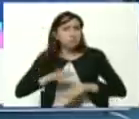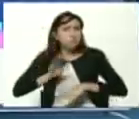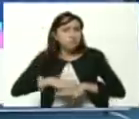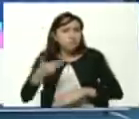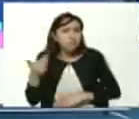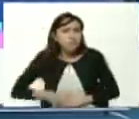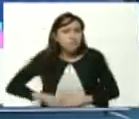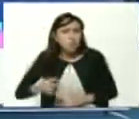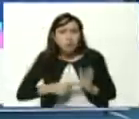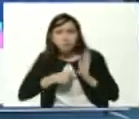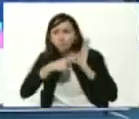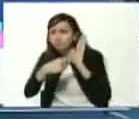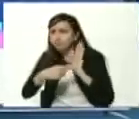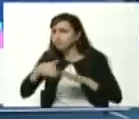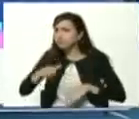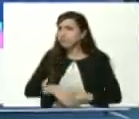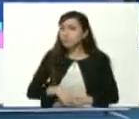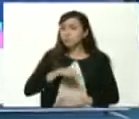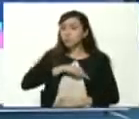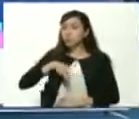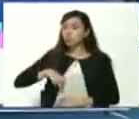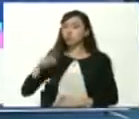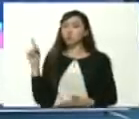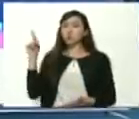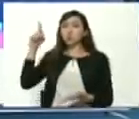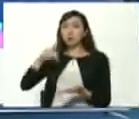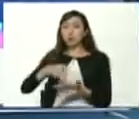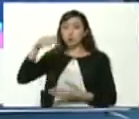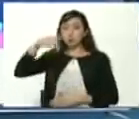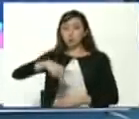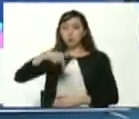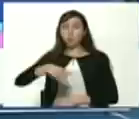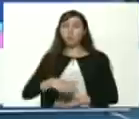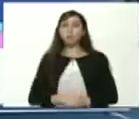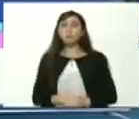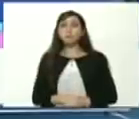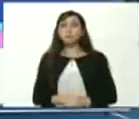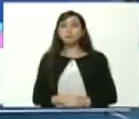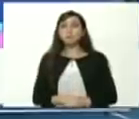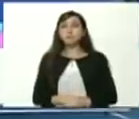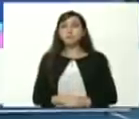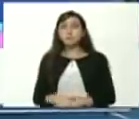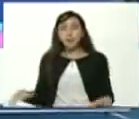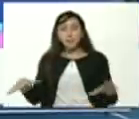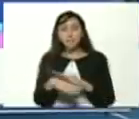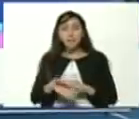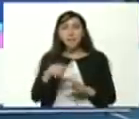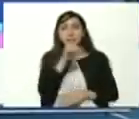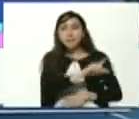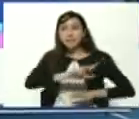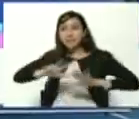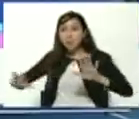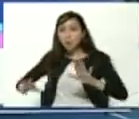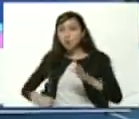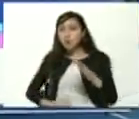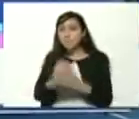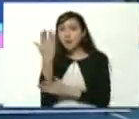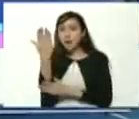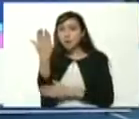importante ya estamos llegando hoy martes 18 de mayo